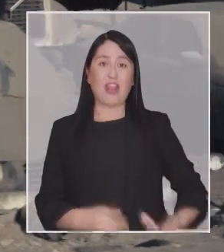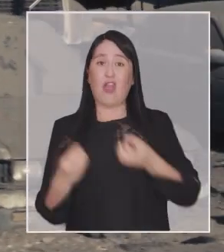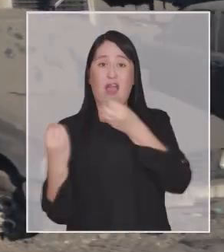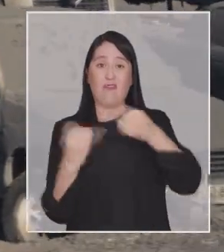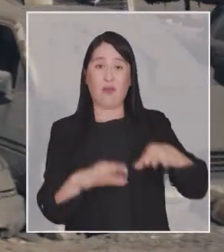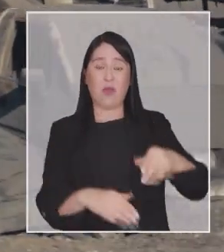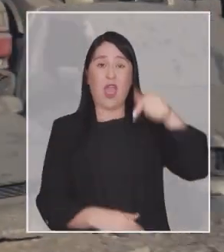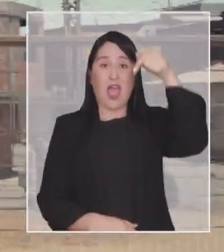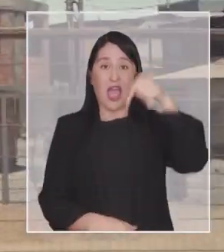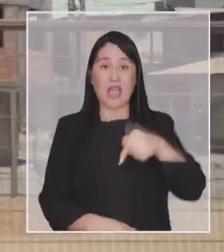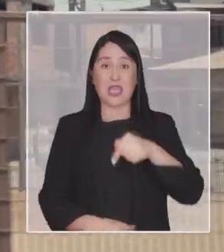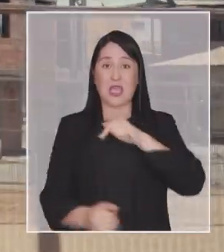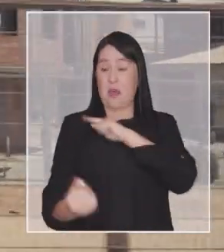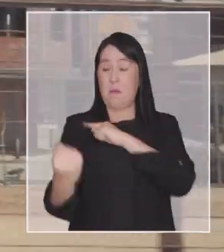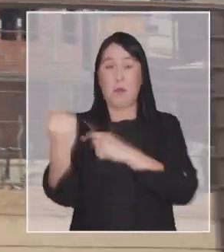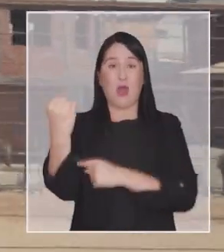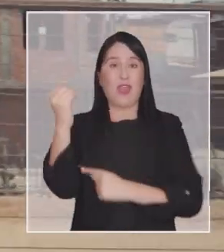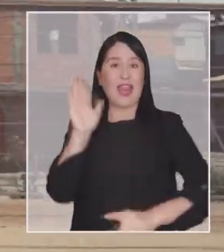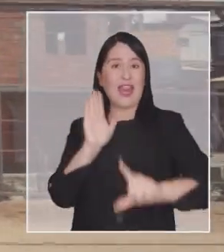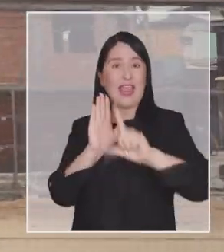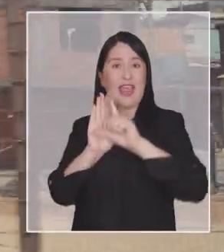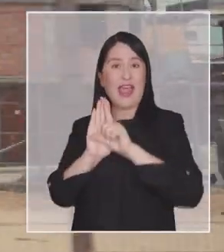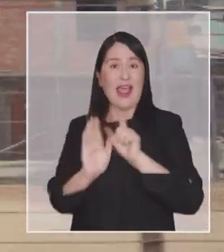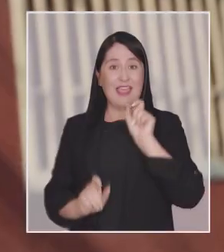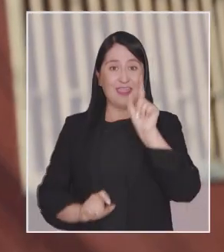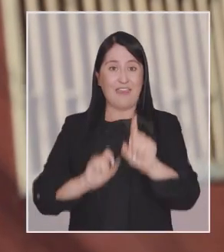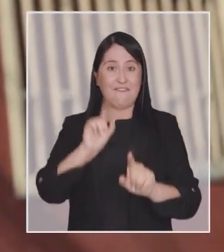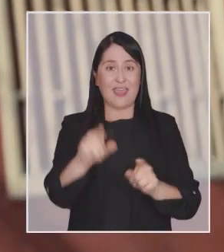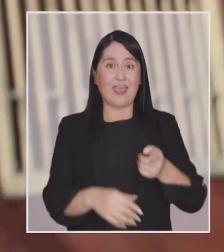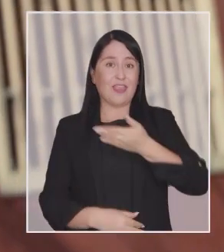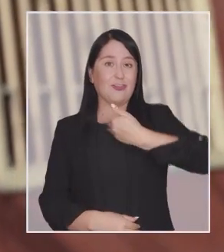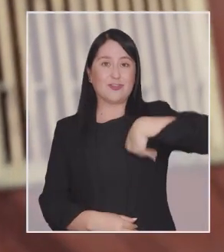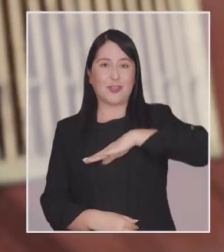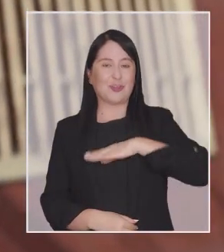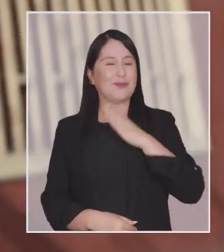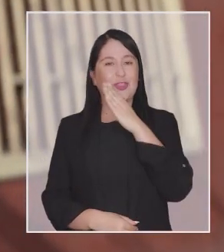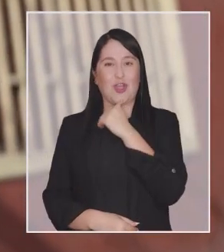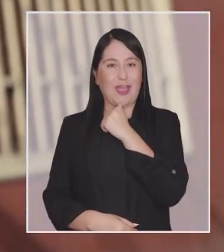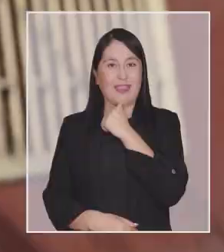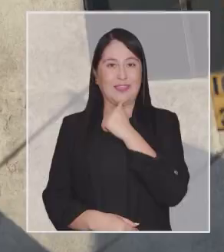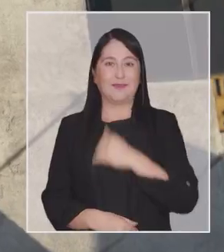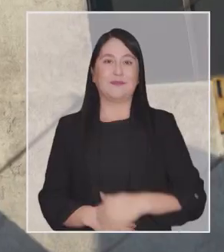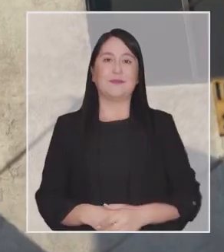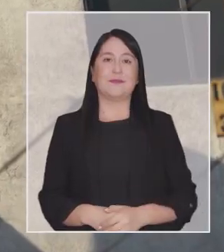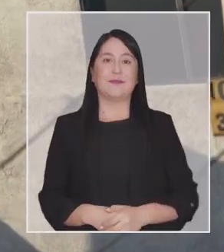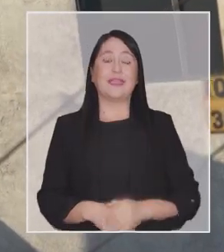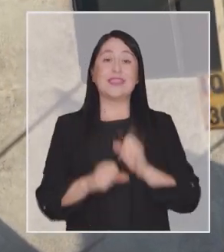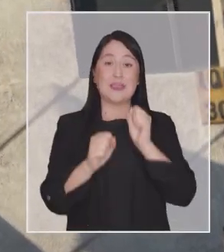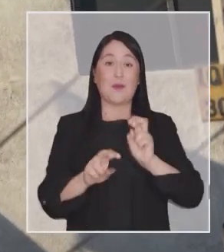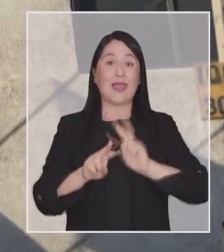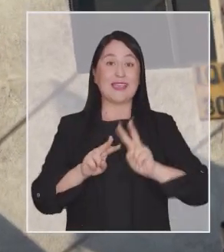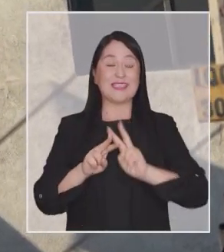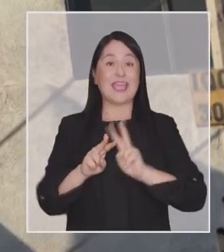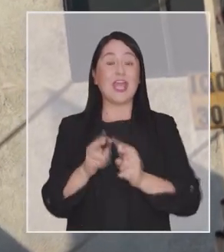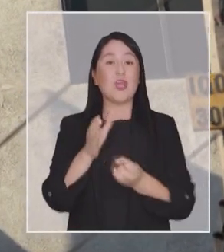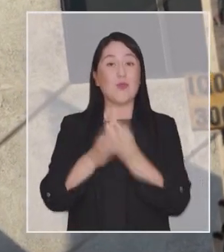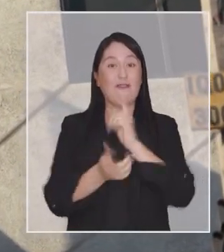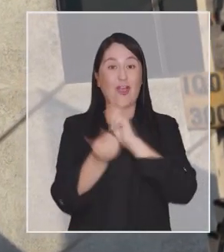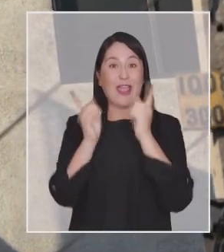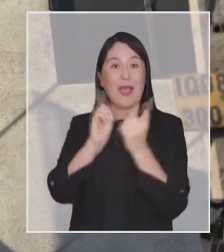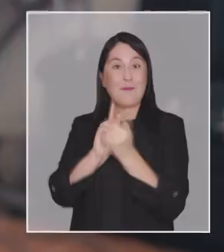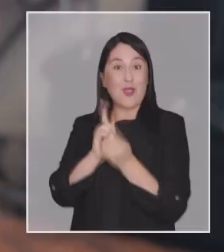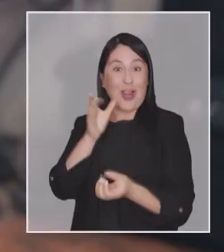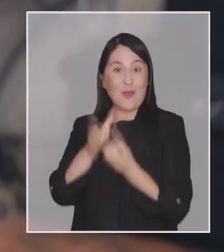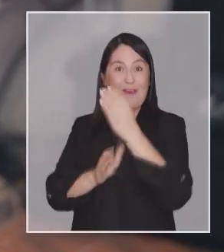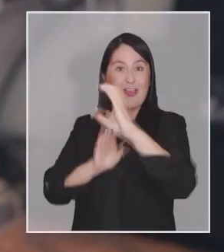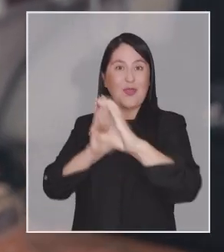abandonado por el gobierno. Acá no hay poderes legales que los defiendan a nosotros. Si se pudiera hacer este nuevo cambio